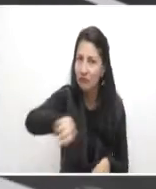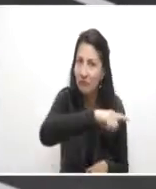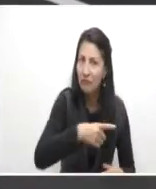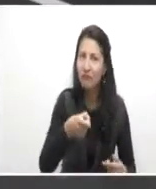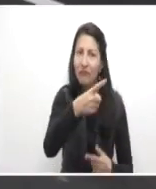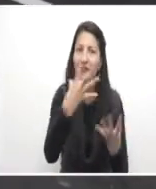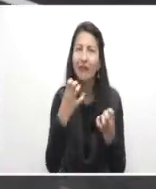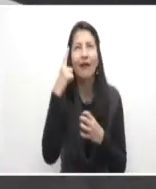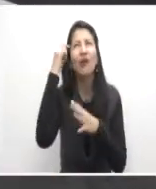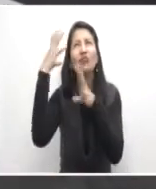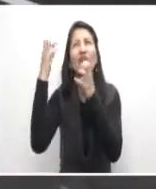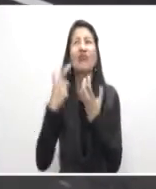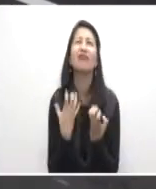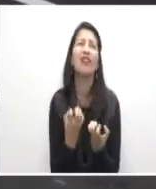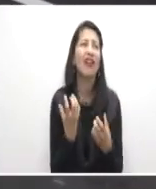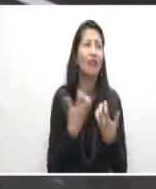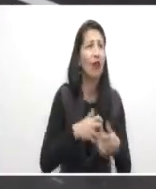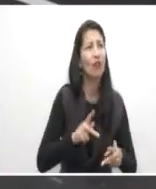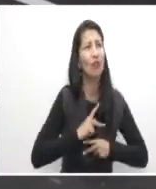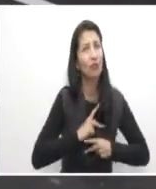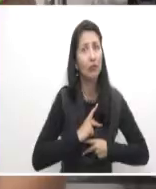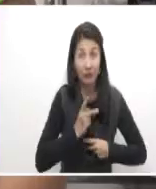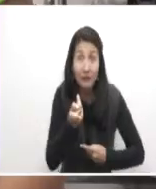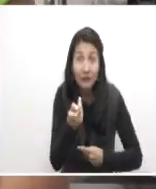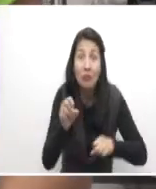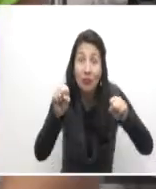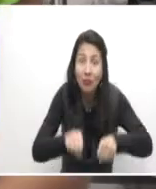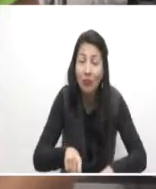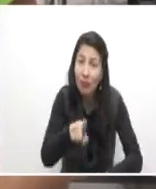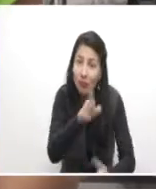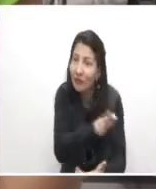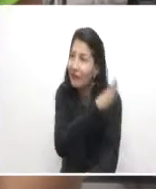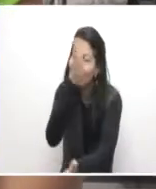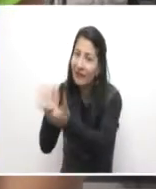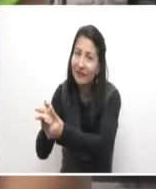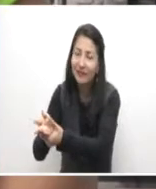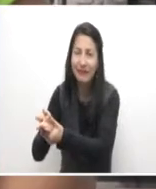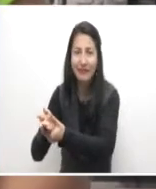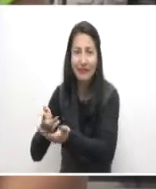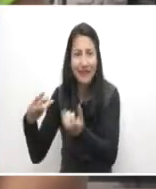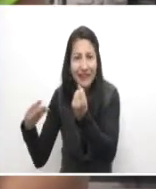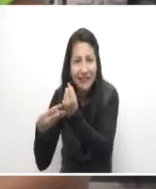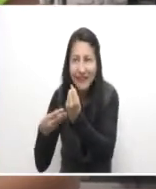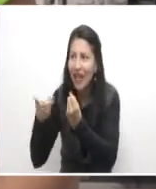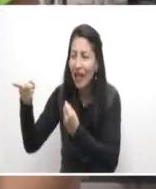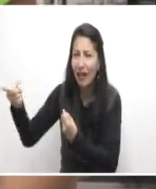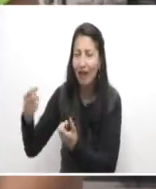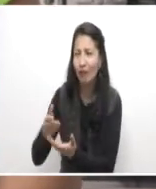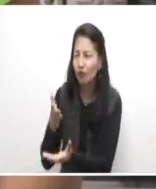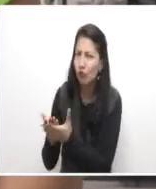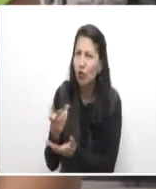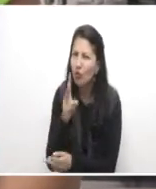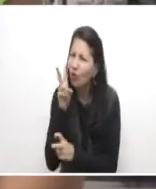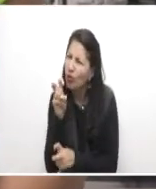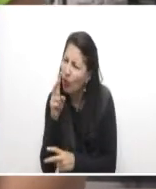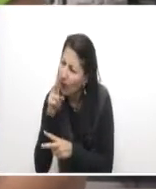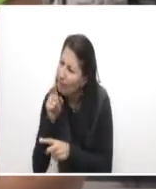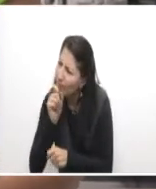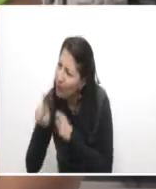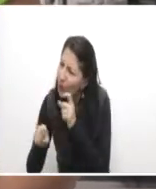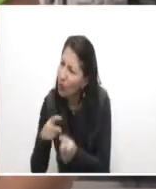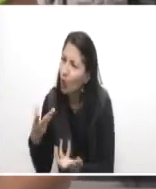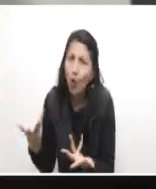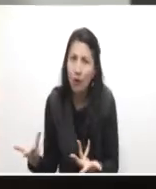una meta y que quiera crear empresa, pues es que vayan al SENA, a la Unidad de Emprendimiento y averigüen el proceso.